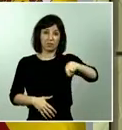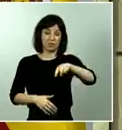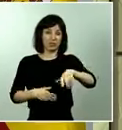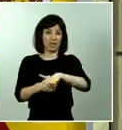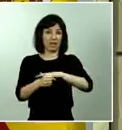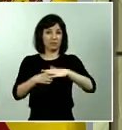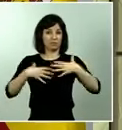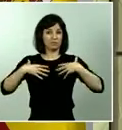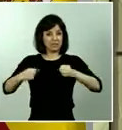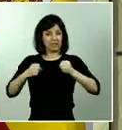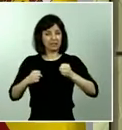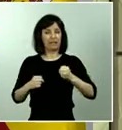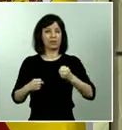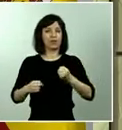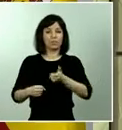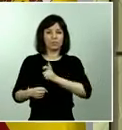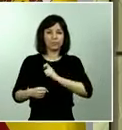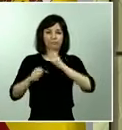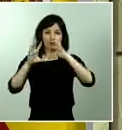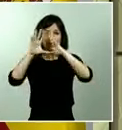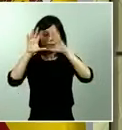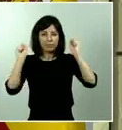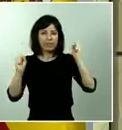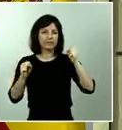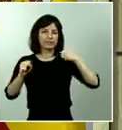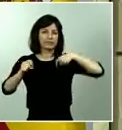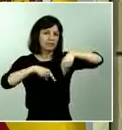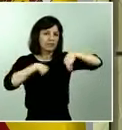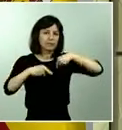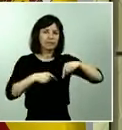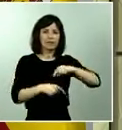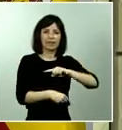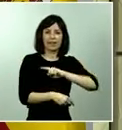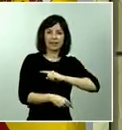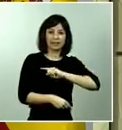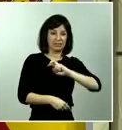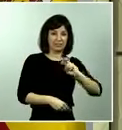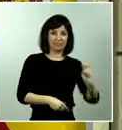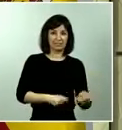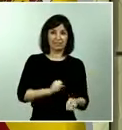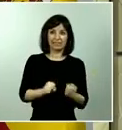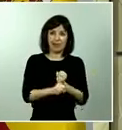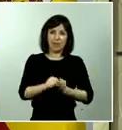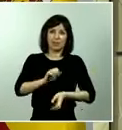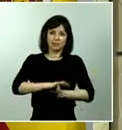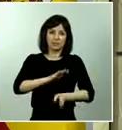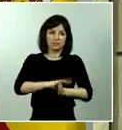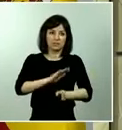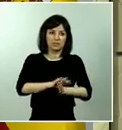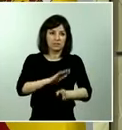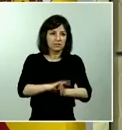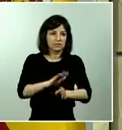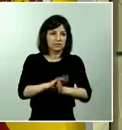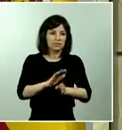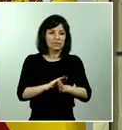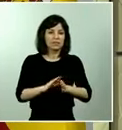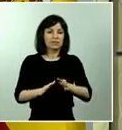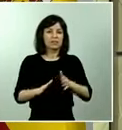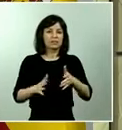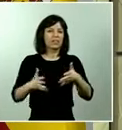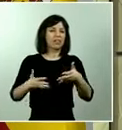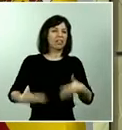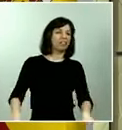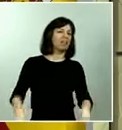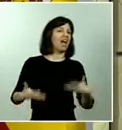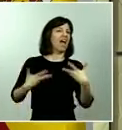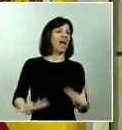Fuerzas de Seguridad, en el ámbito del transporte de las Fuerzas Armadas han seguido trabajando, no podemos bajar la guardia. Y por eso yo hago